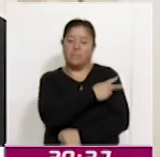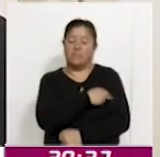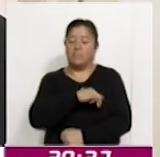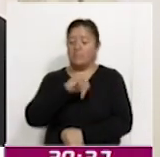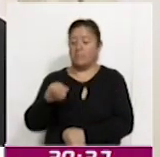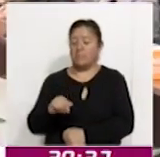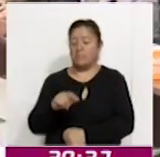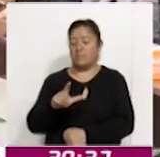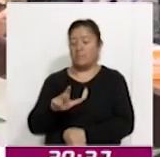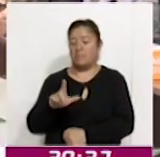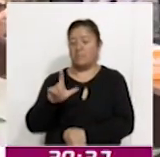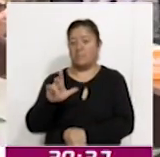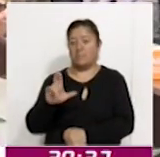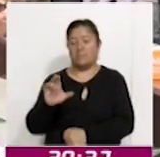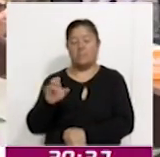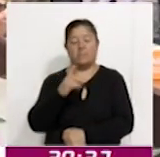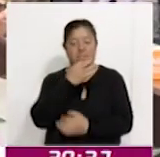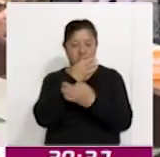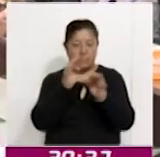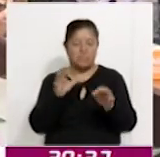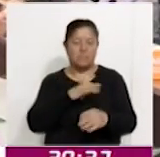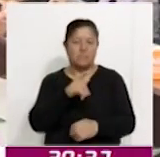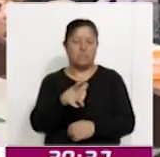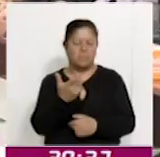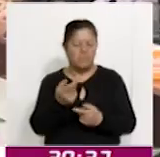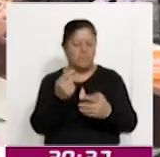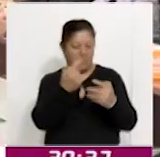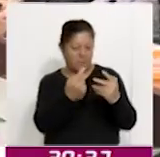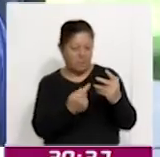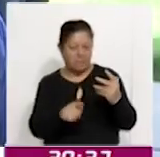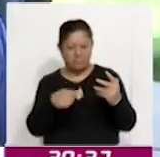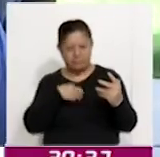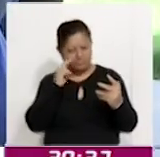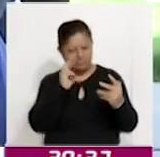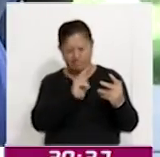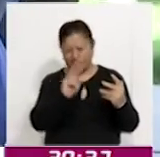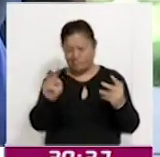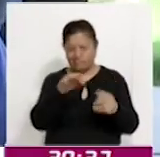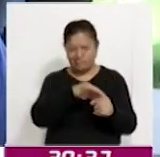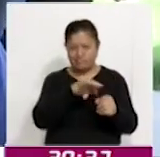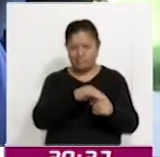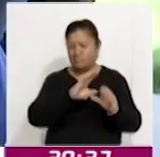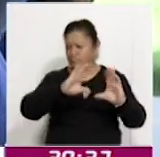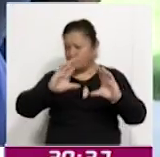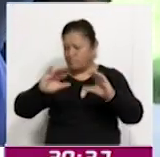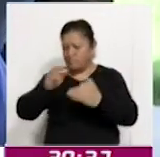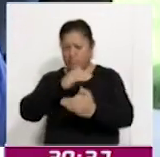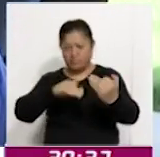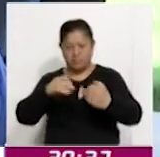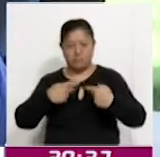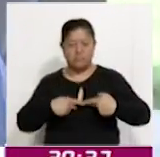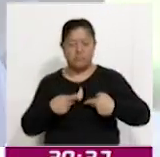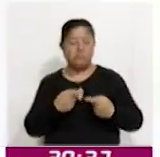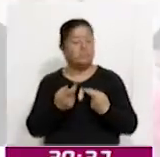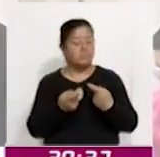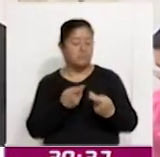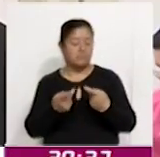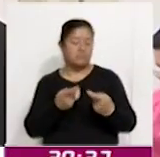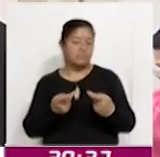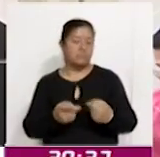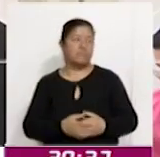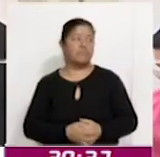presentó los avances alcanzados en lo que destacó la aprobación de observaciones electorales la capacitación de funcionarios de casilla y los preparativos logísticos.